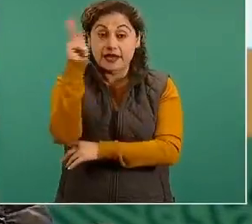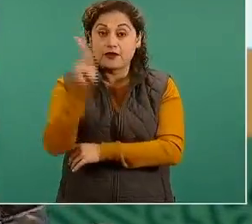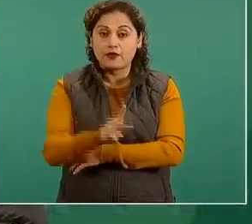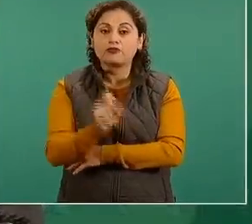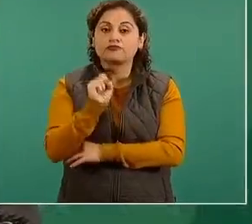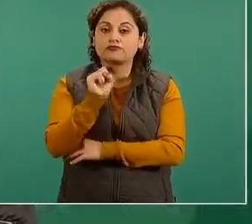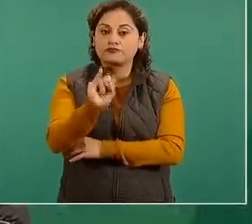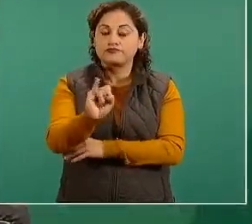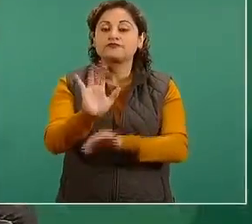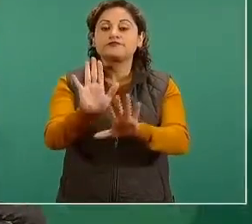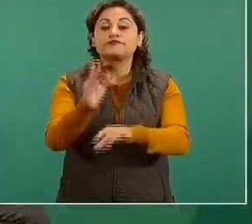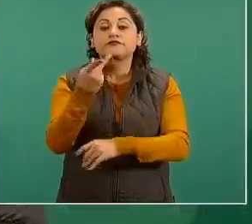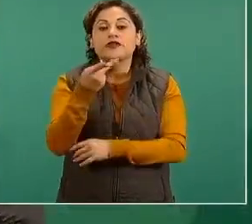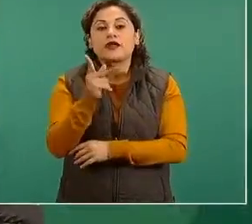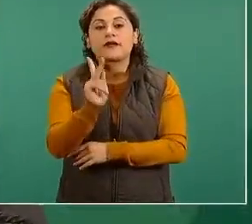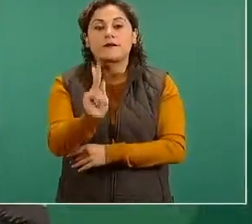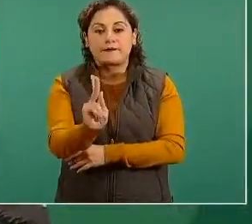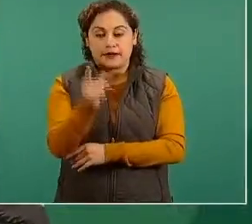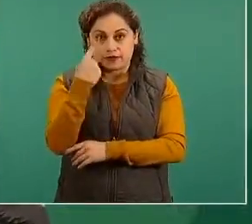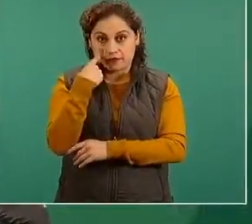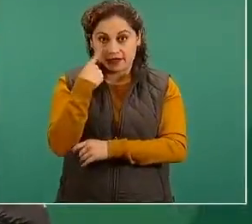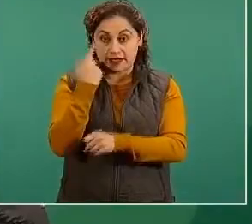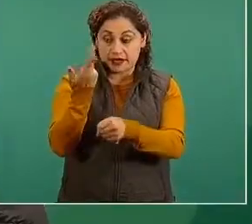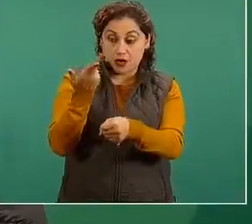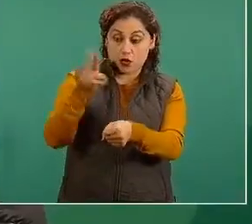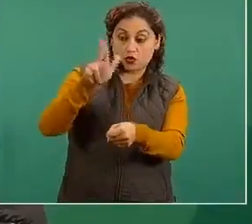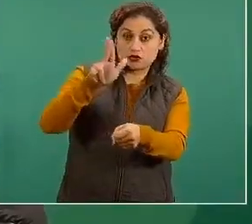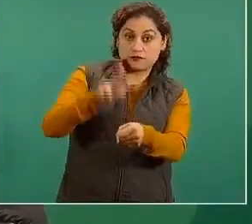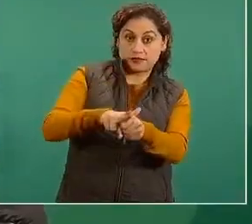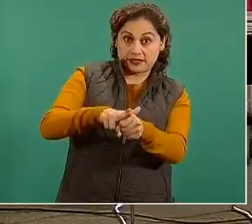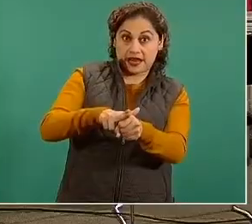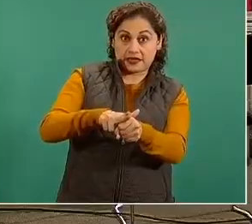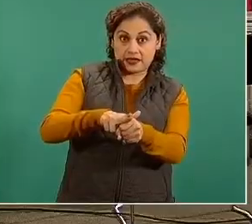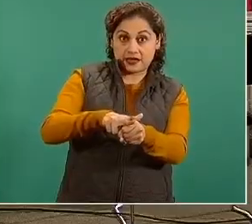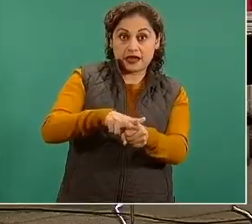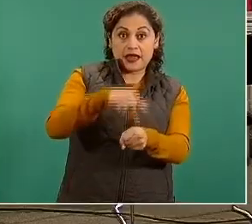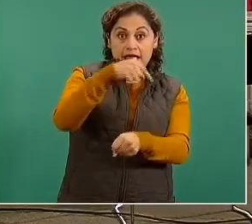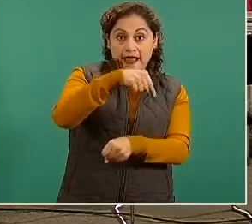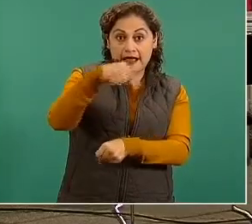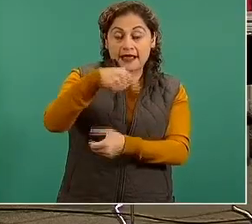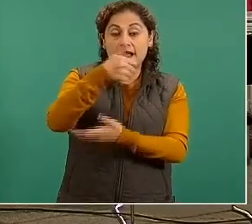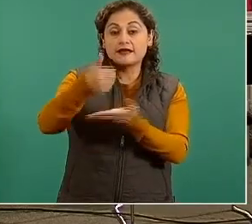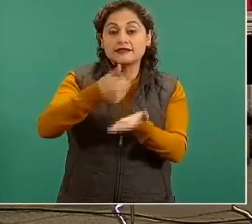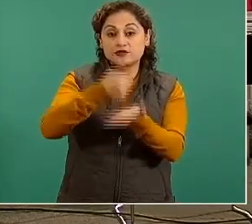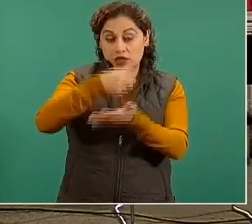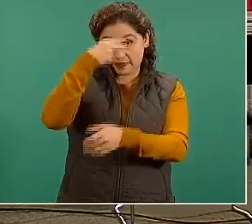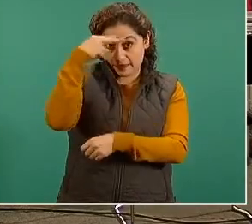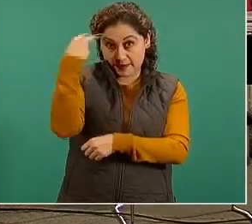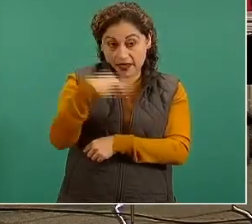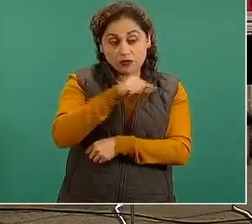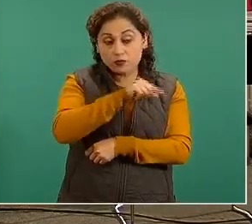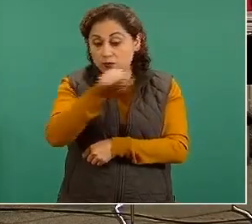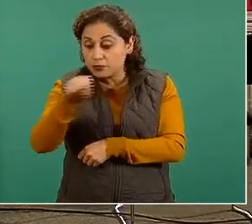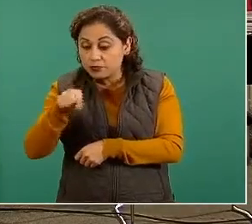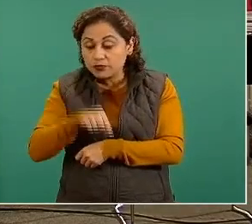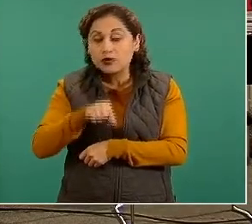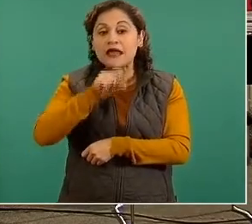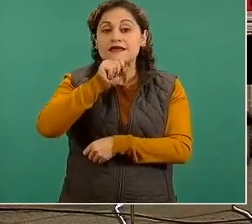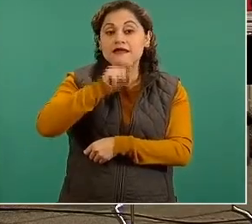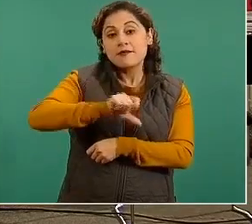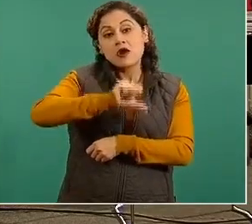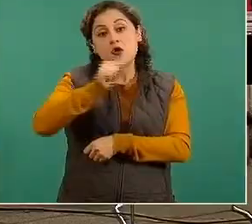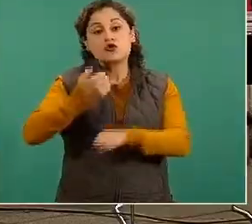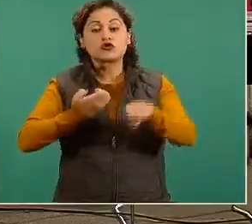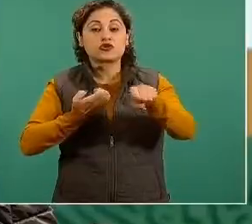hospitalaria, no sólo de la Ciudad de México, sino de los otros estados de la República, no se baje